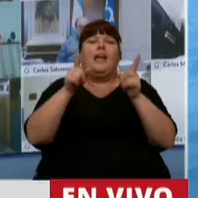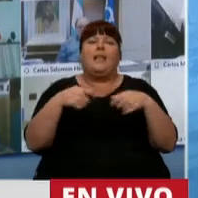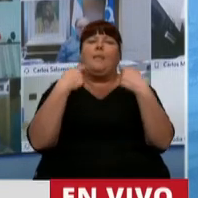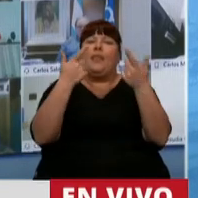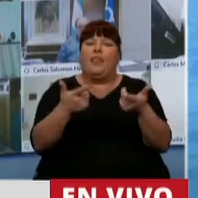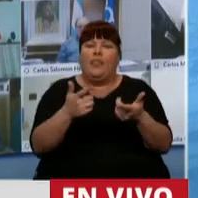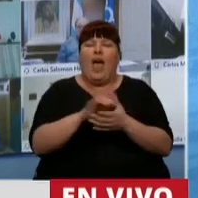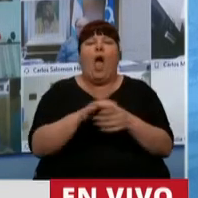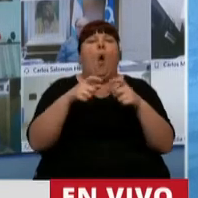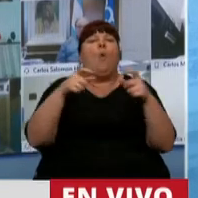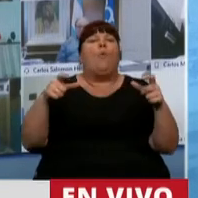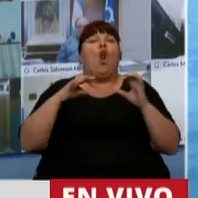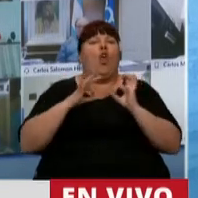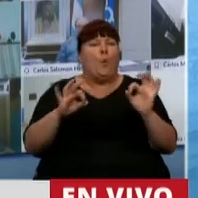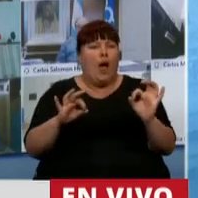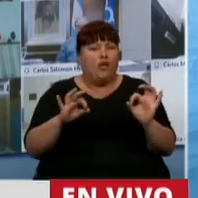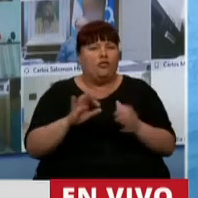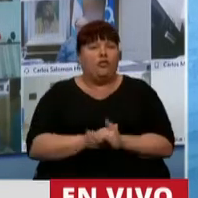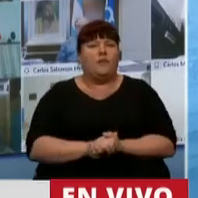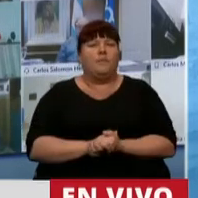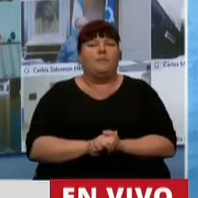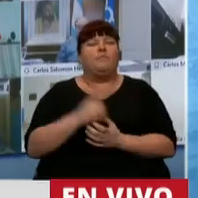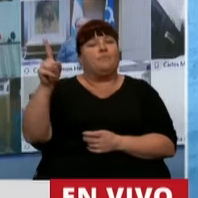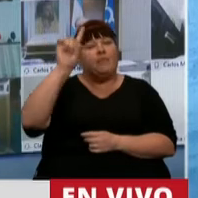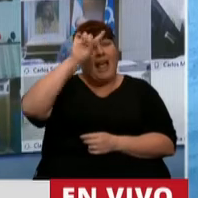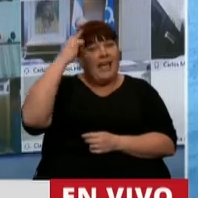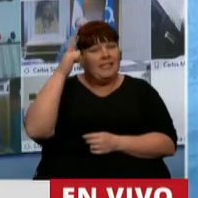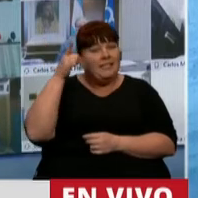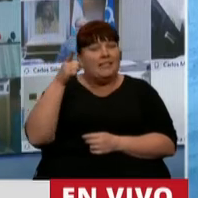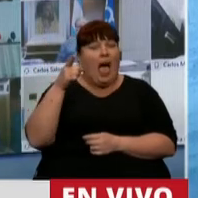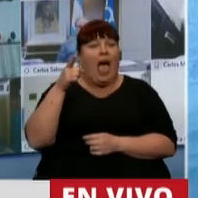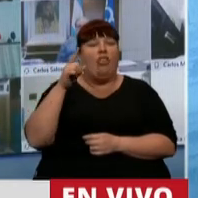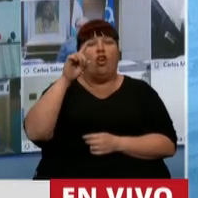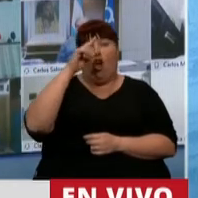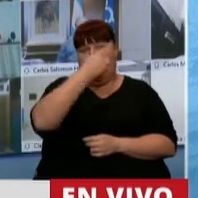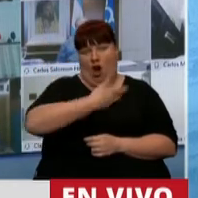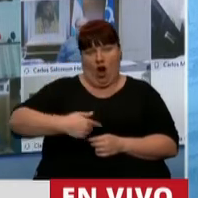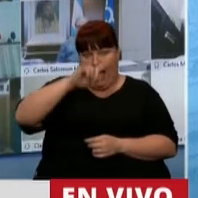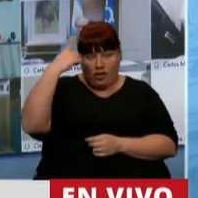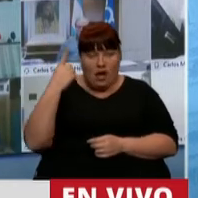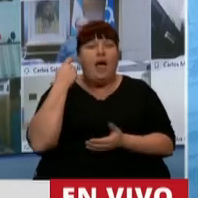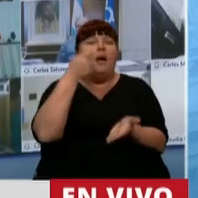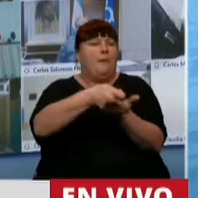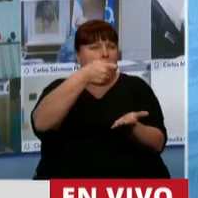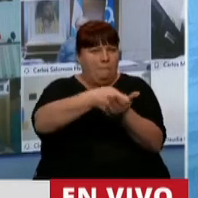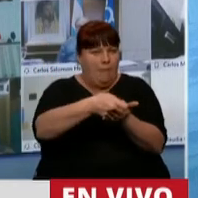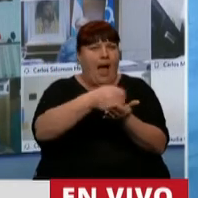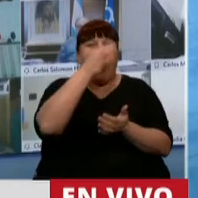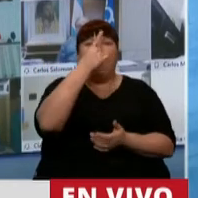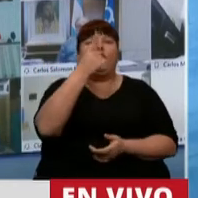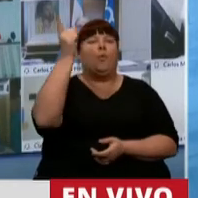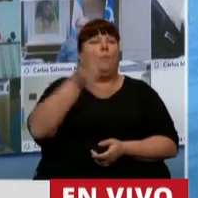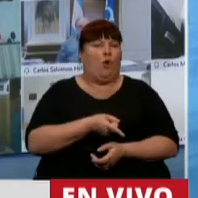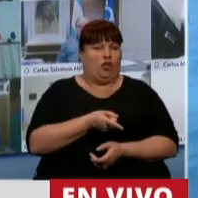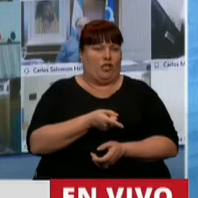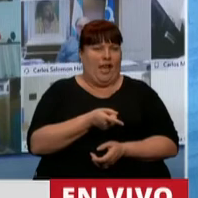un bono vacacional donde el Estado nacional va a financiar el 21%